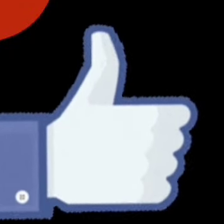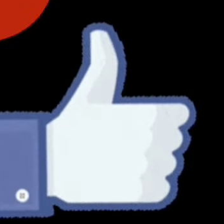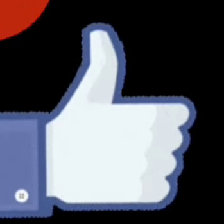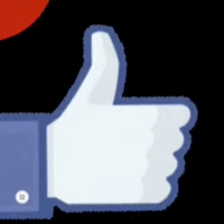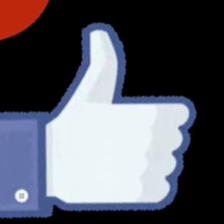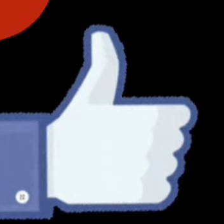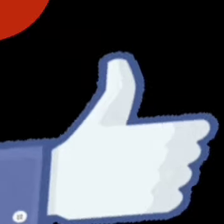Muchas gracias.